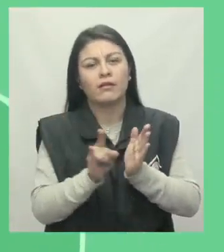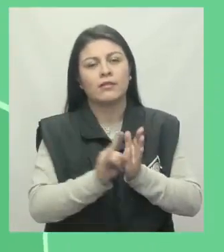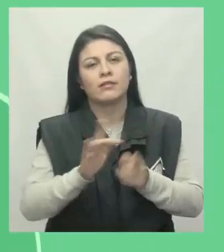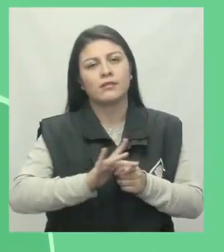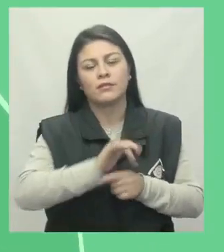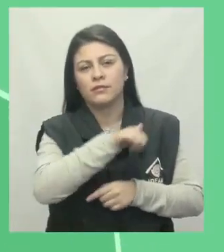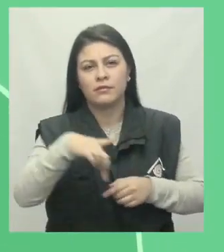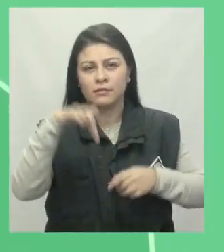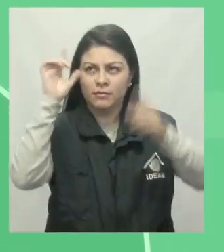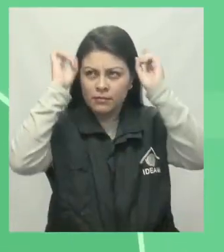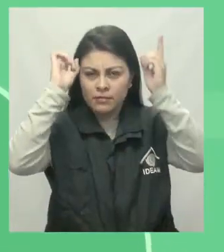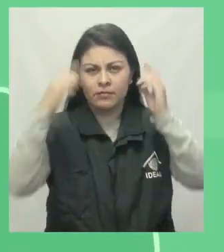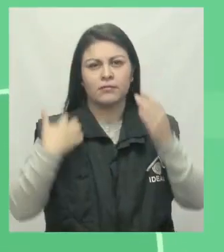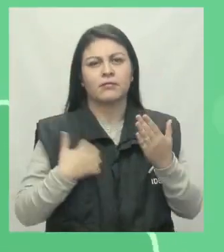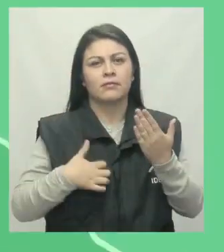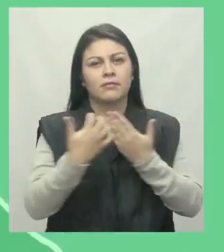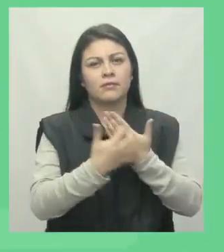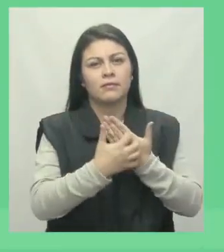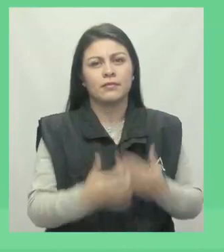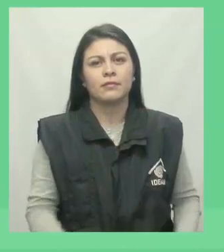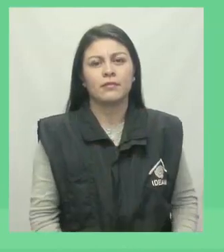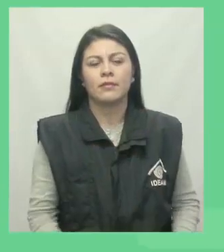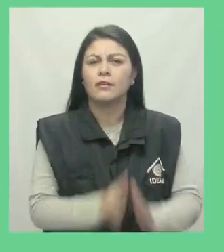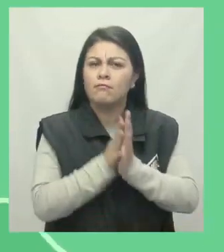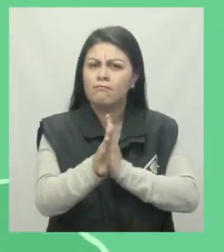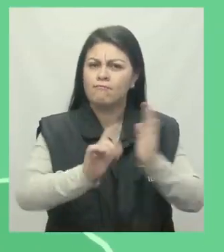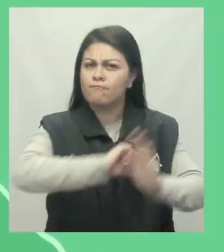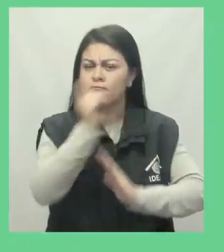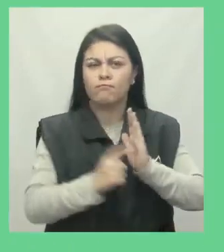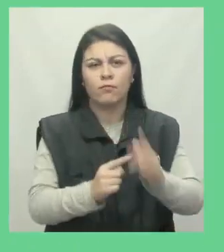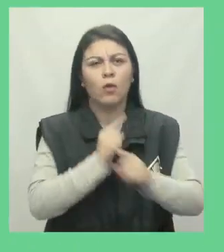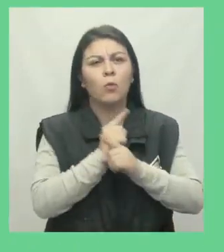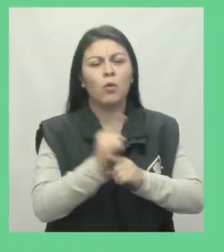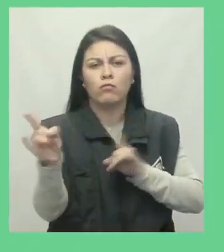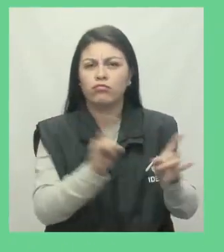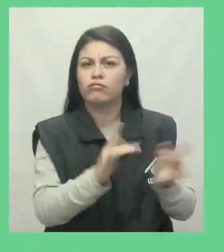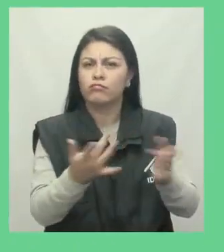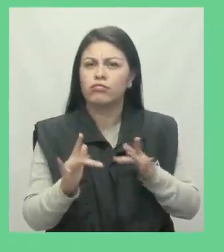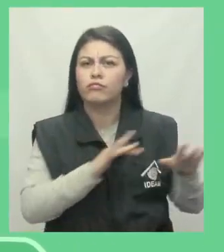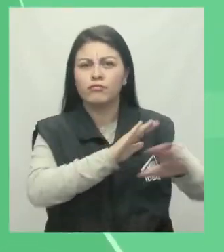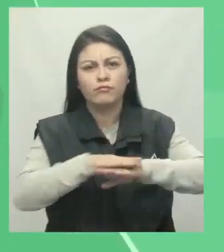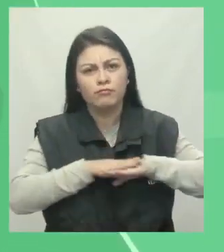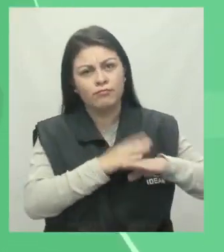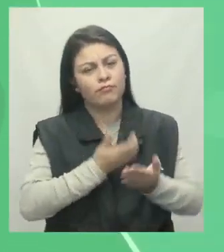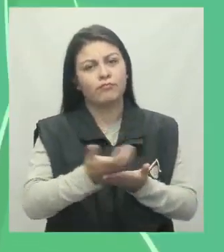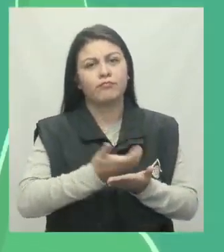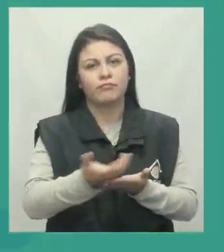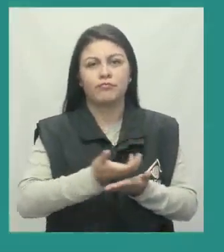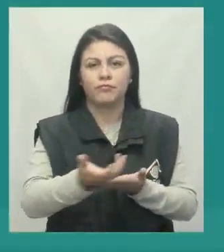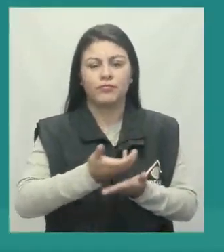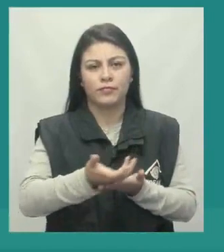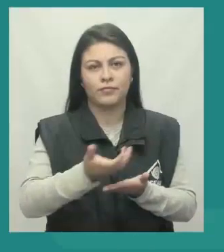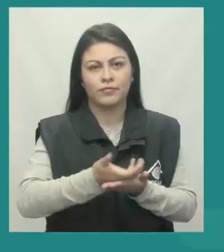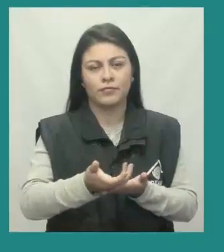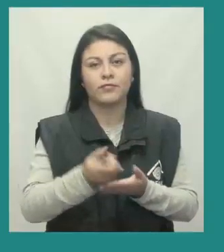aplicación Mi Pronóstico desde Google Play o App Store Información en tiempo real, detallada, satelital, recomendaciones y muchas